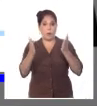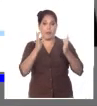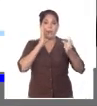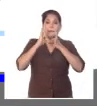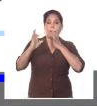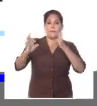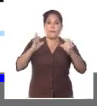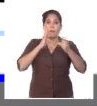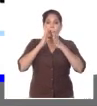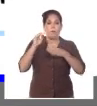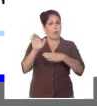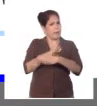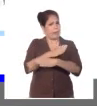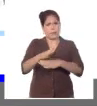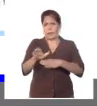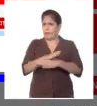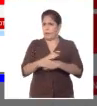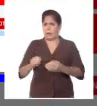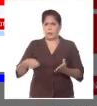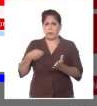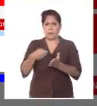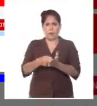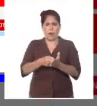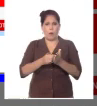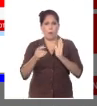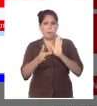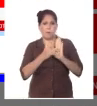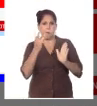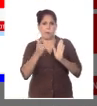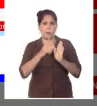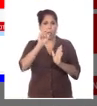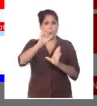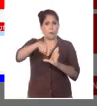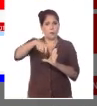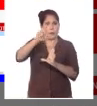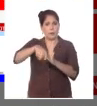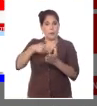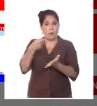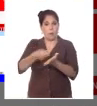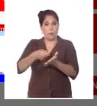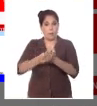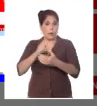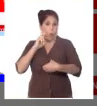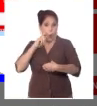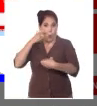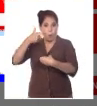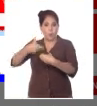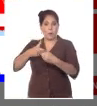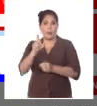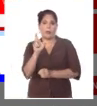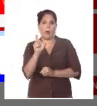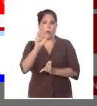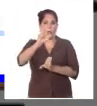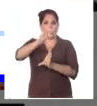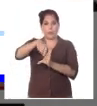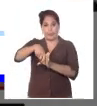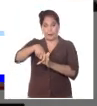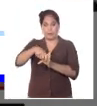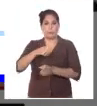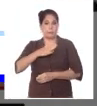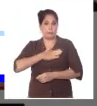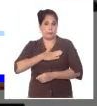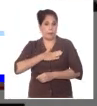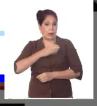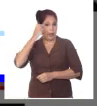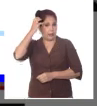los diversos medios de pago electrónico para la compra de combustibles, se encuentran las tarjetas chip para los sectores estatal